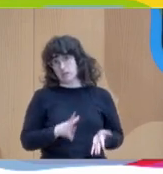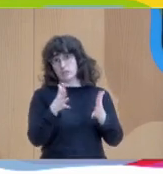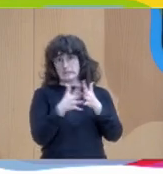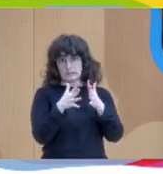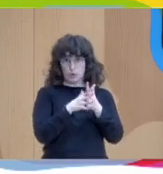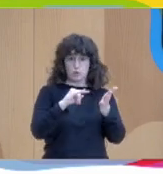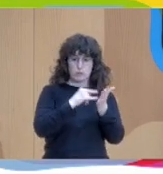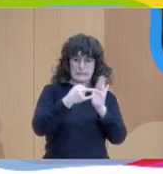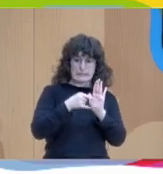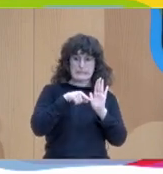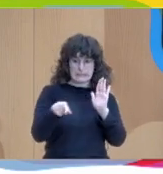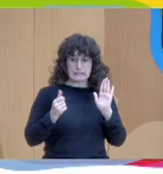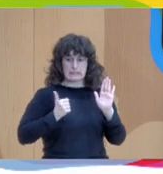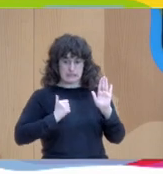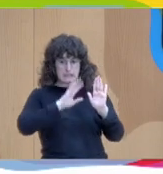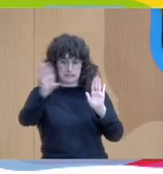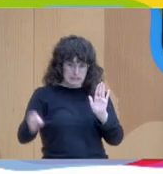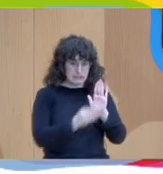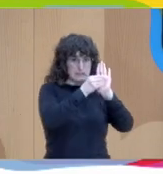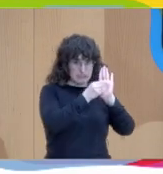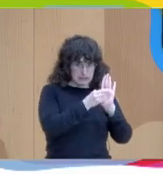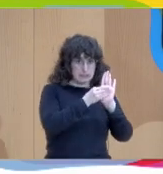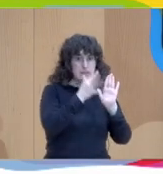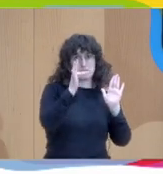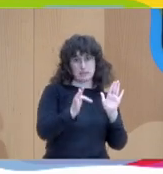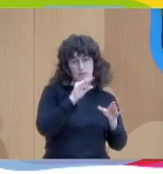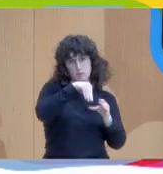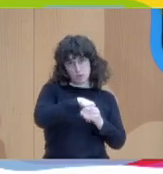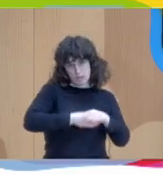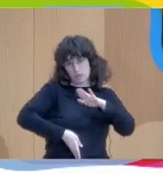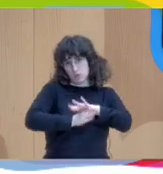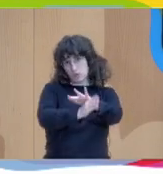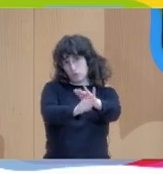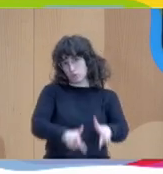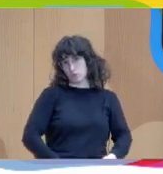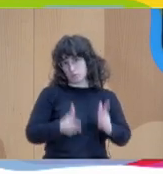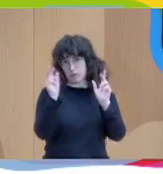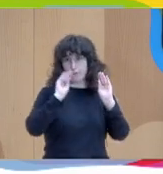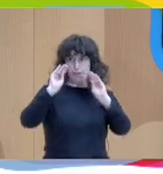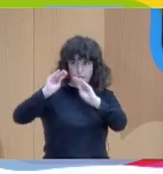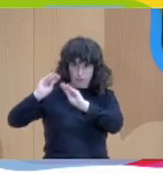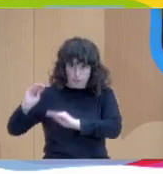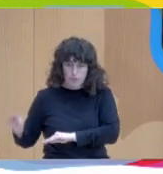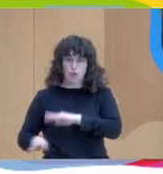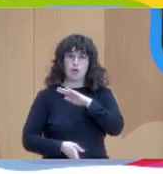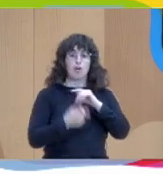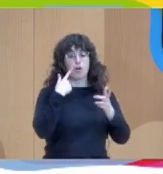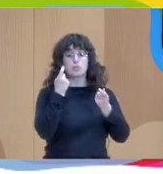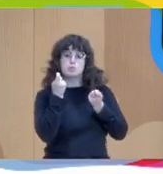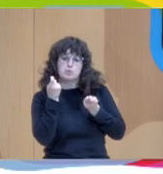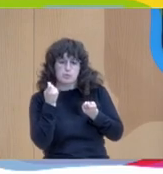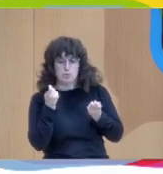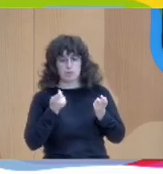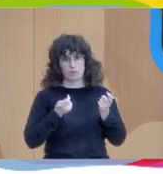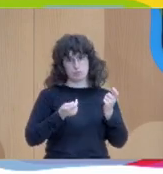y nutrirlas y darles contenido y continuidad con formaciones con supervisión con ellos por supuesto con